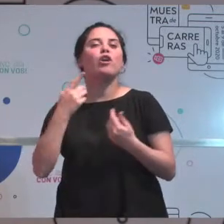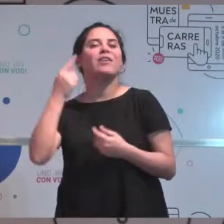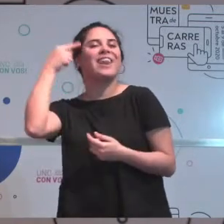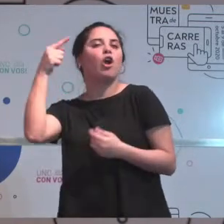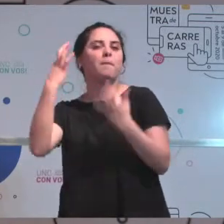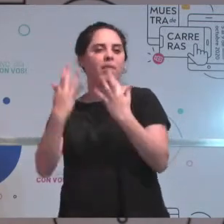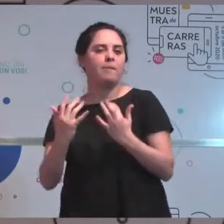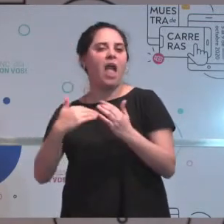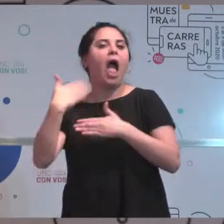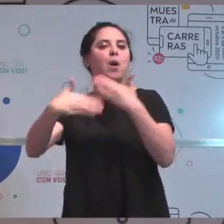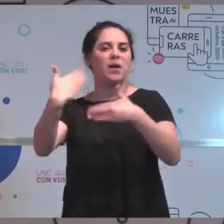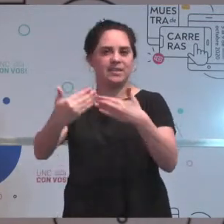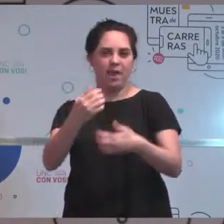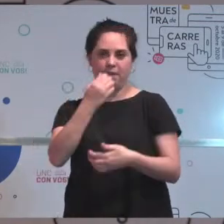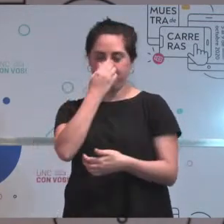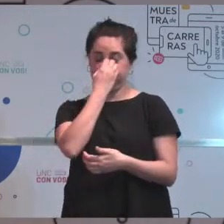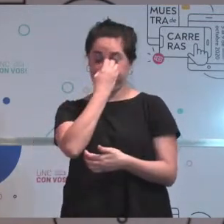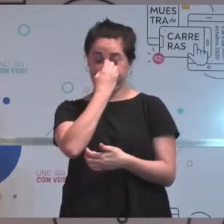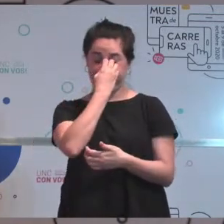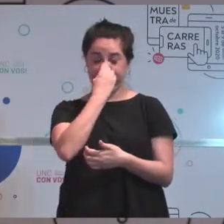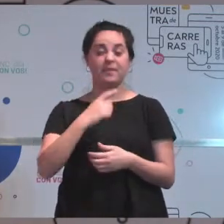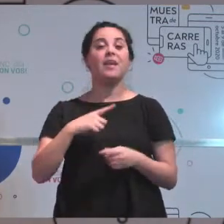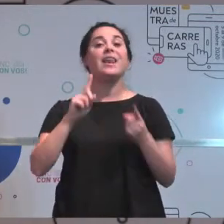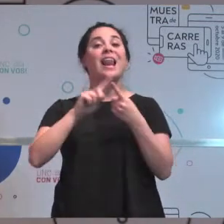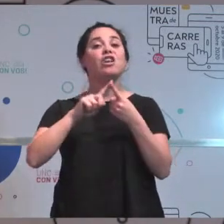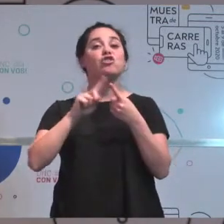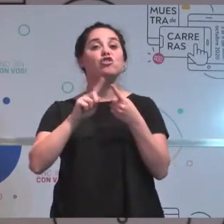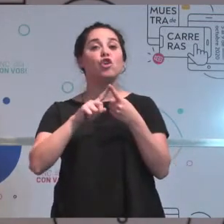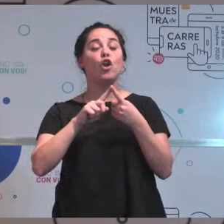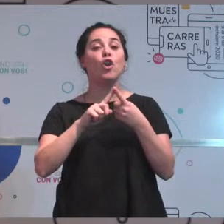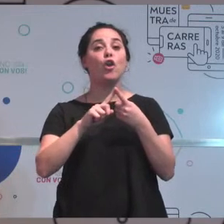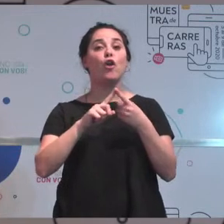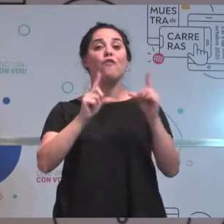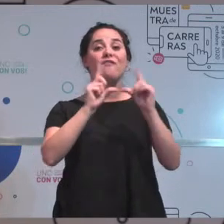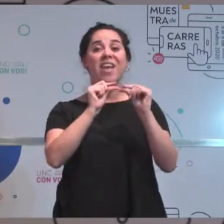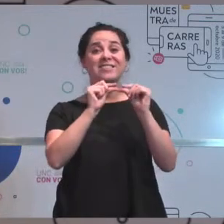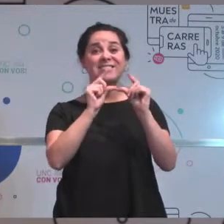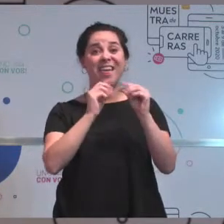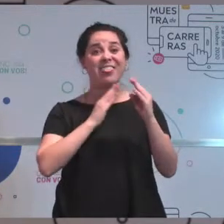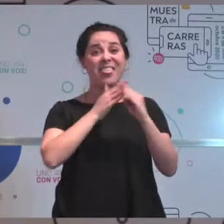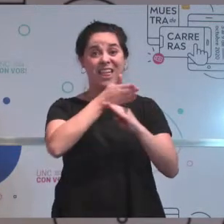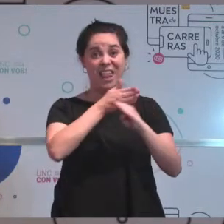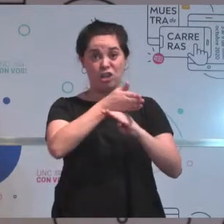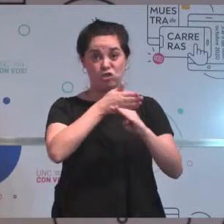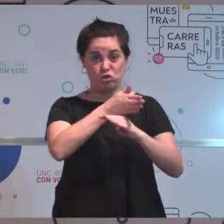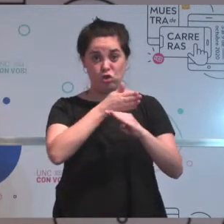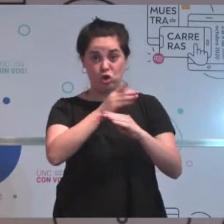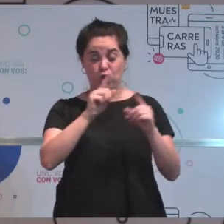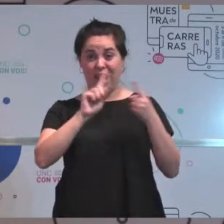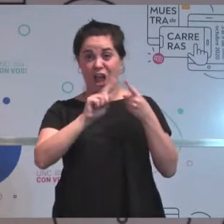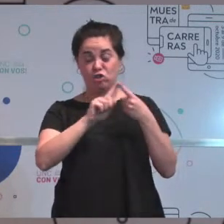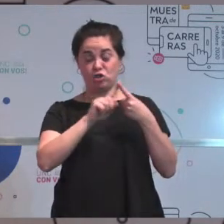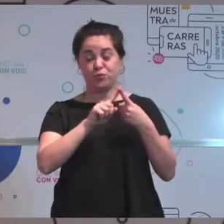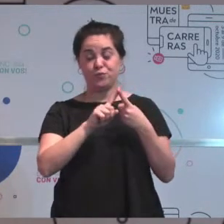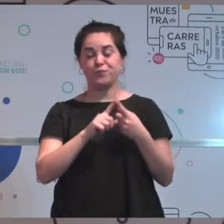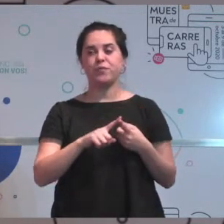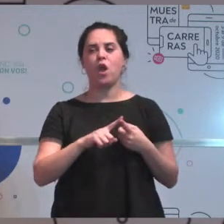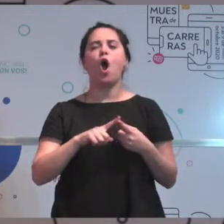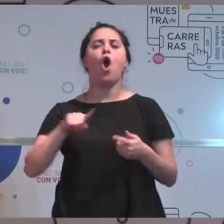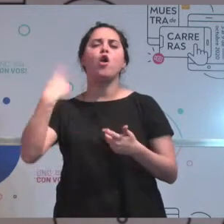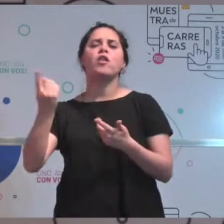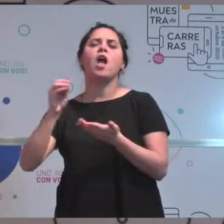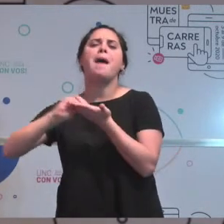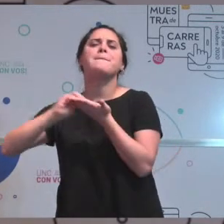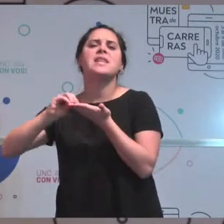Bien, en relación a las fechas de ingreso y todas las cuestiones más administrativas,